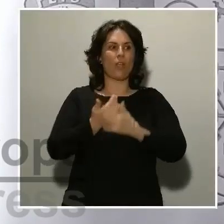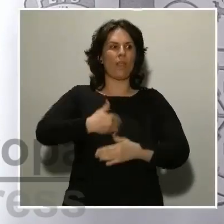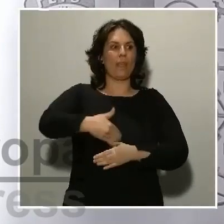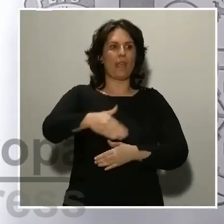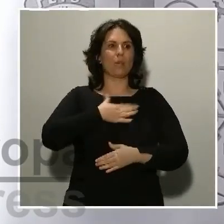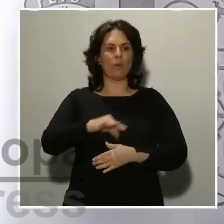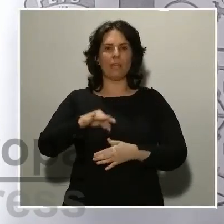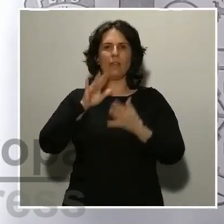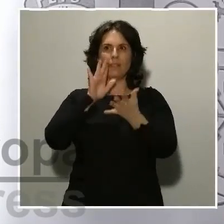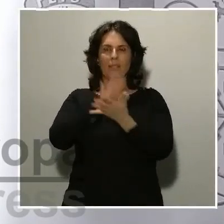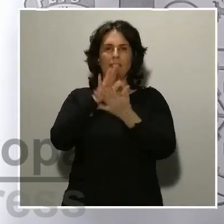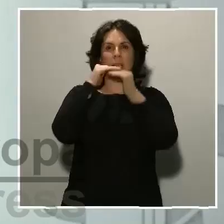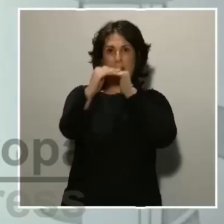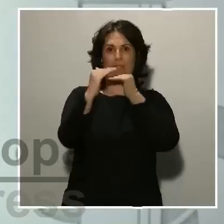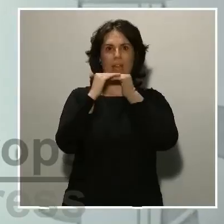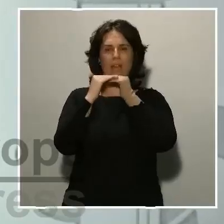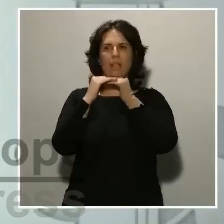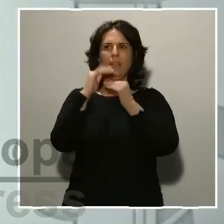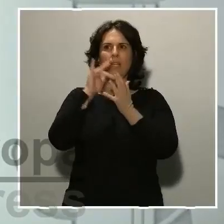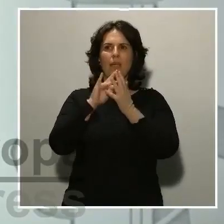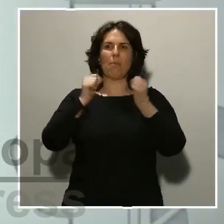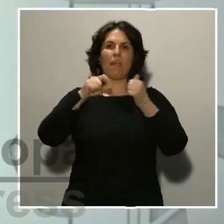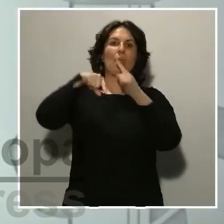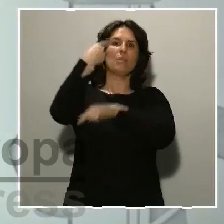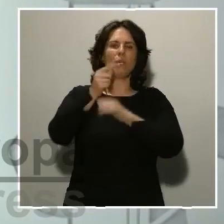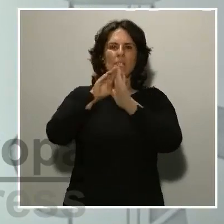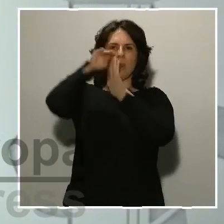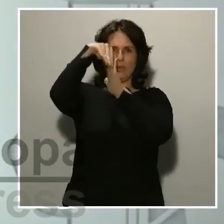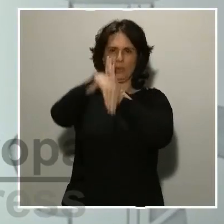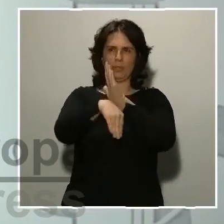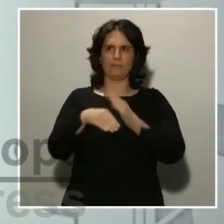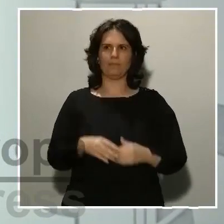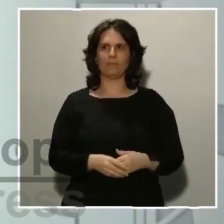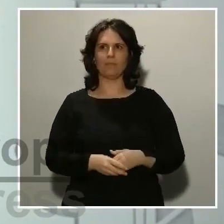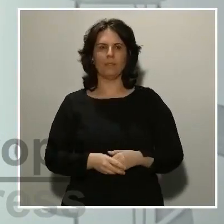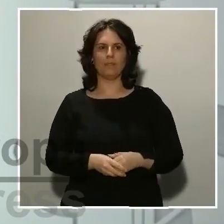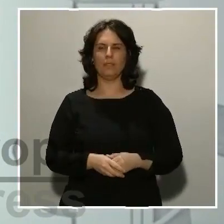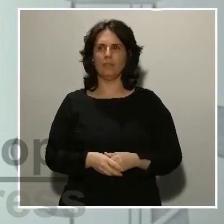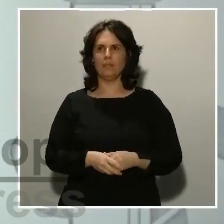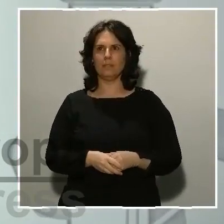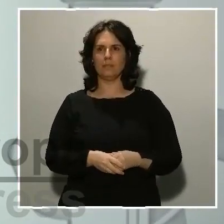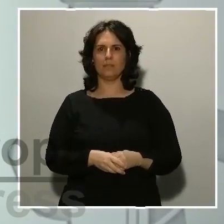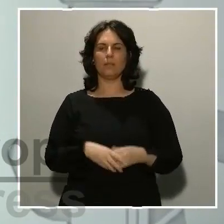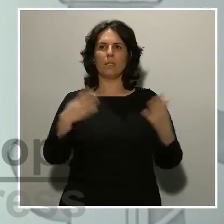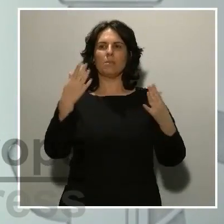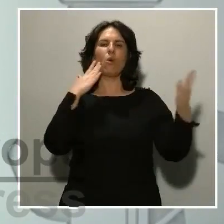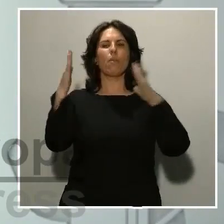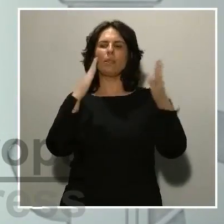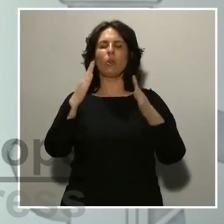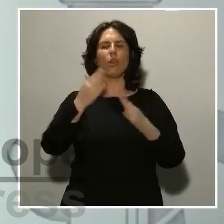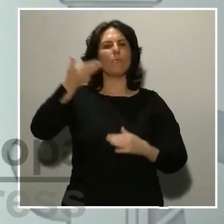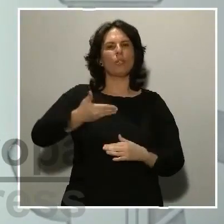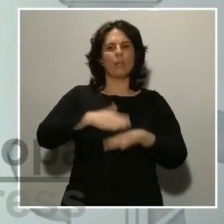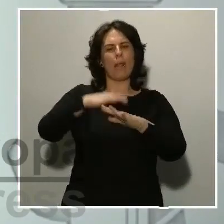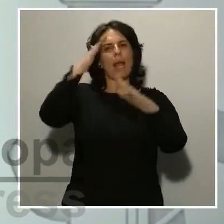y comenzar la fase decreciente. Efectivamente, este es también un momento para la esperanza y esto es así porque en